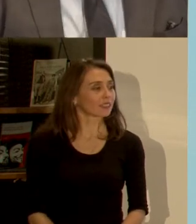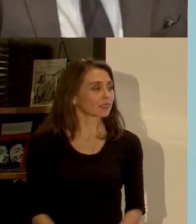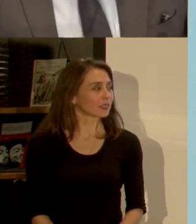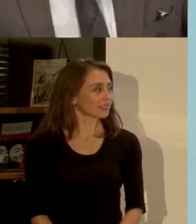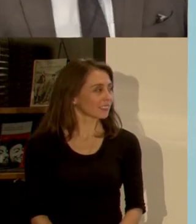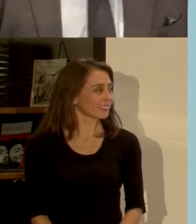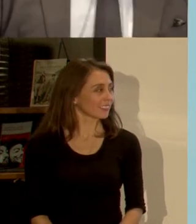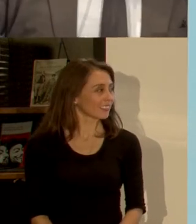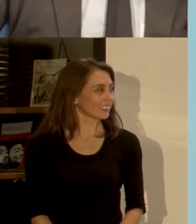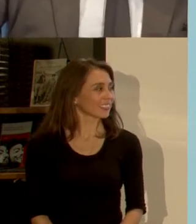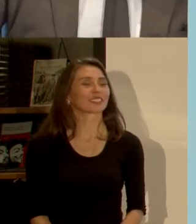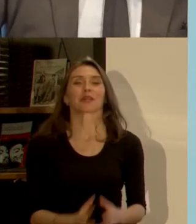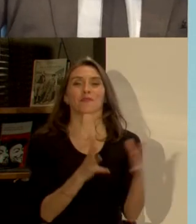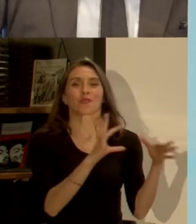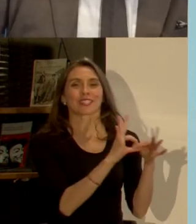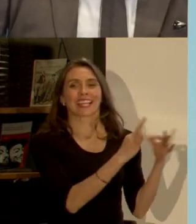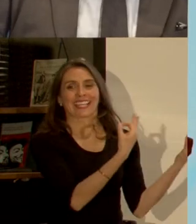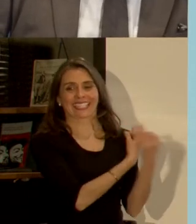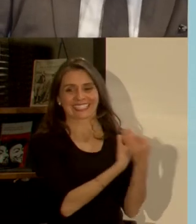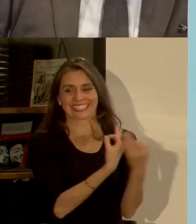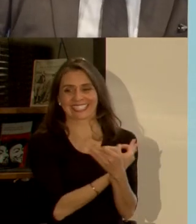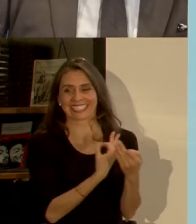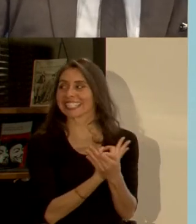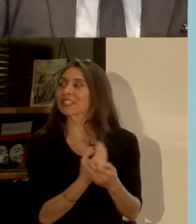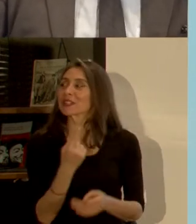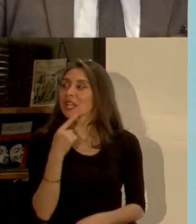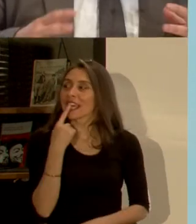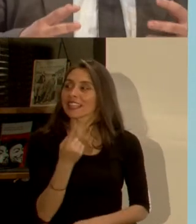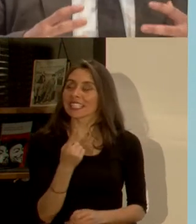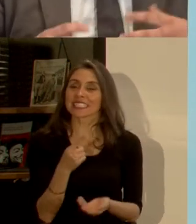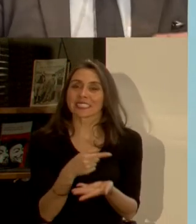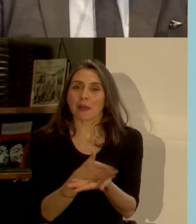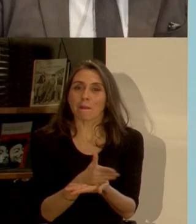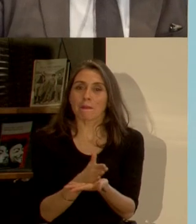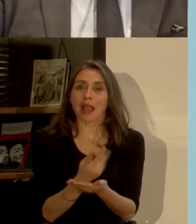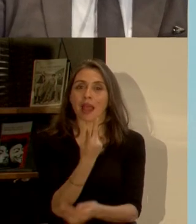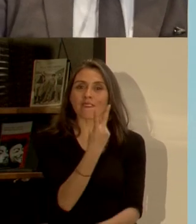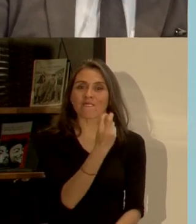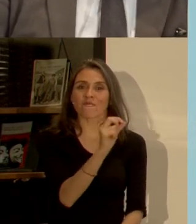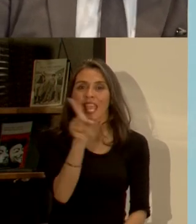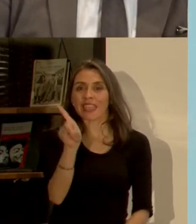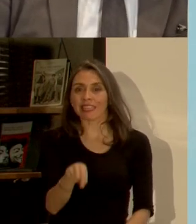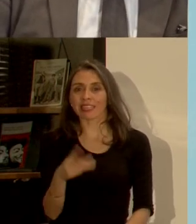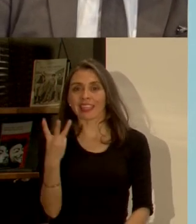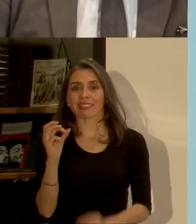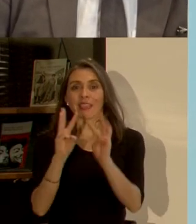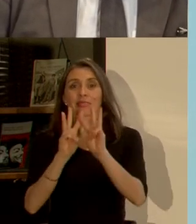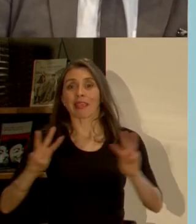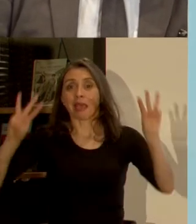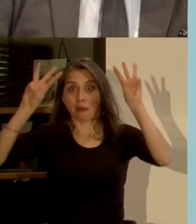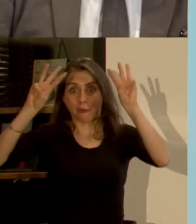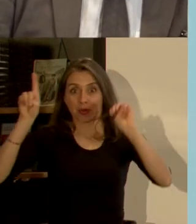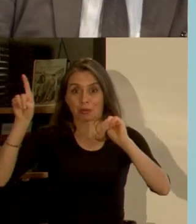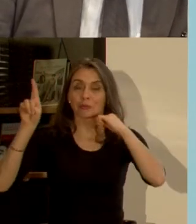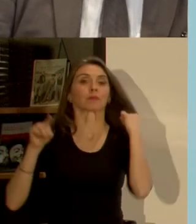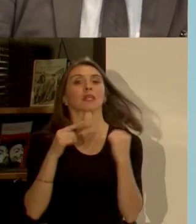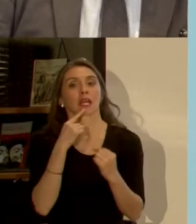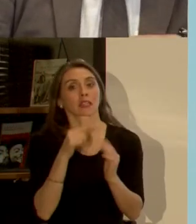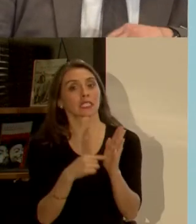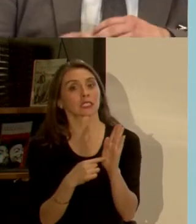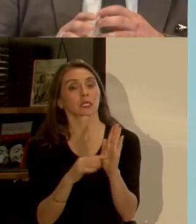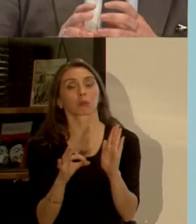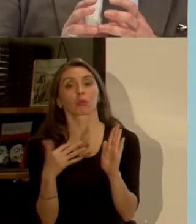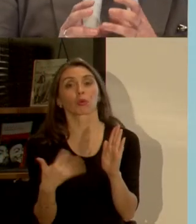sí muchas gracias cuando nosotros hablamos también de la gente 2030 que ha sido referenciada como como muy